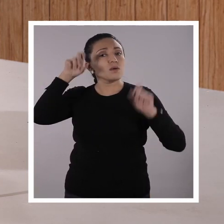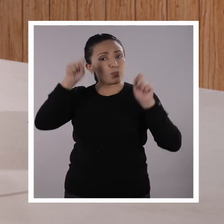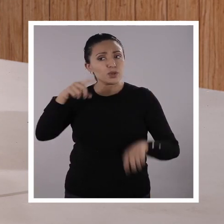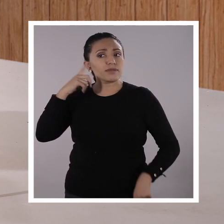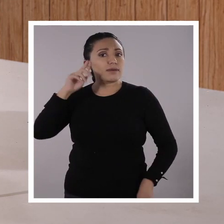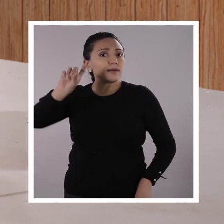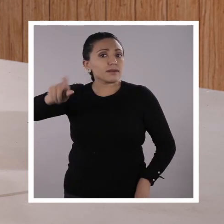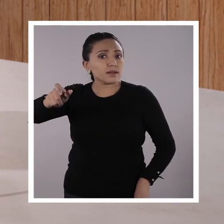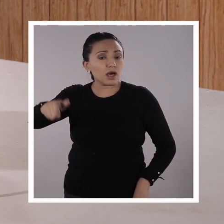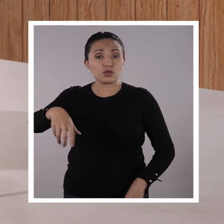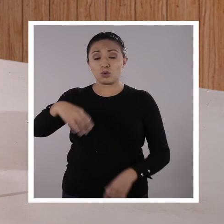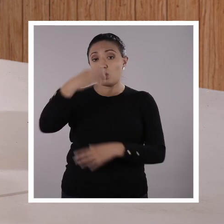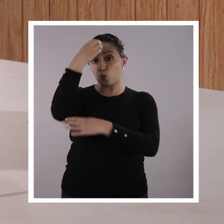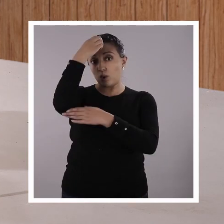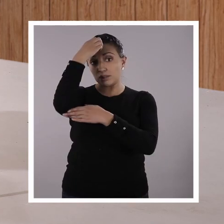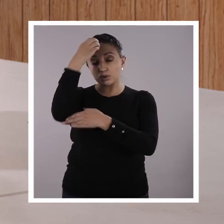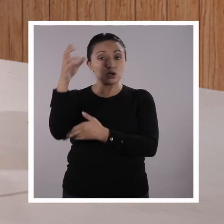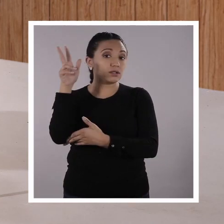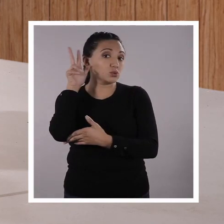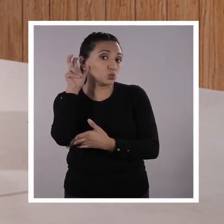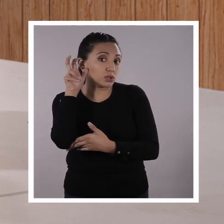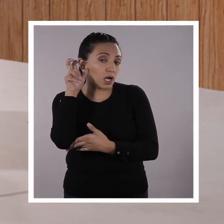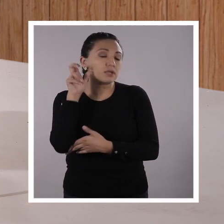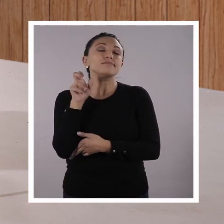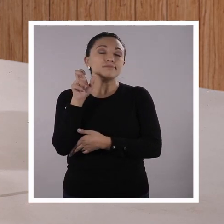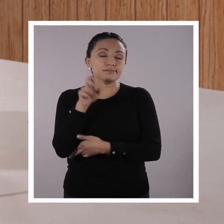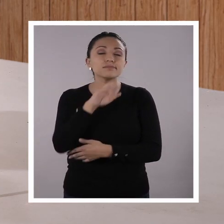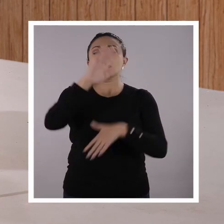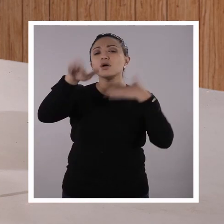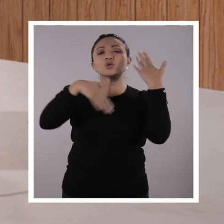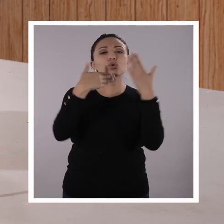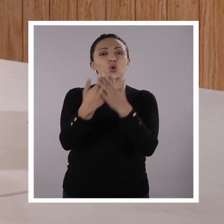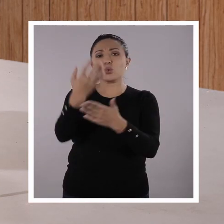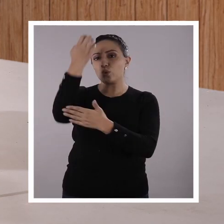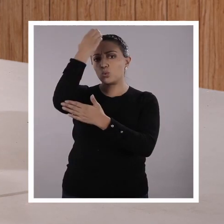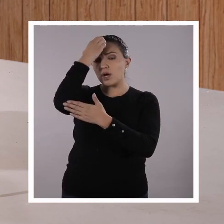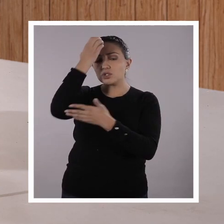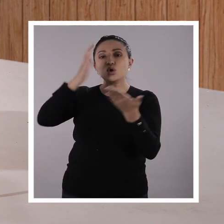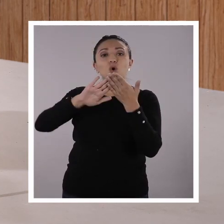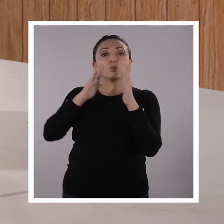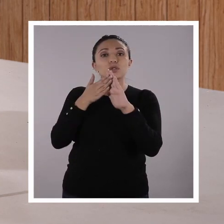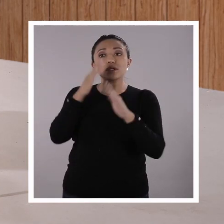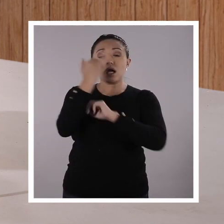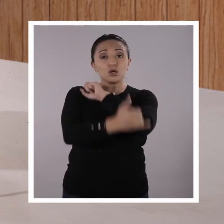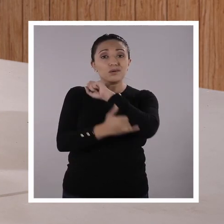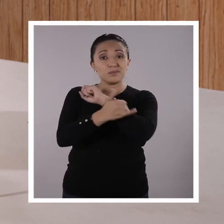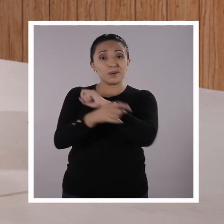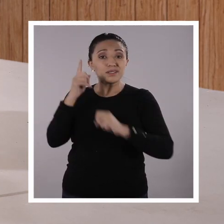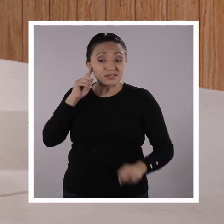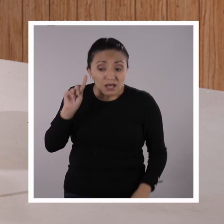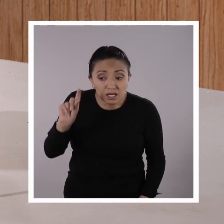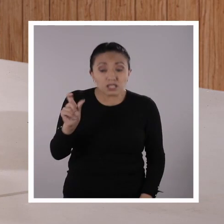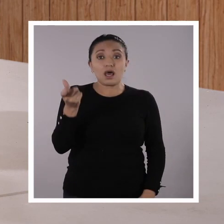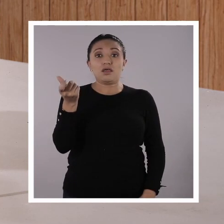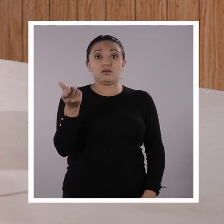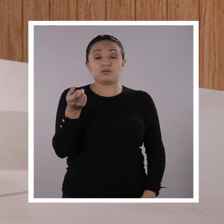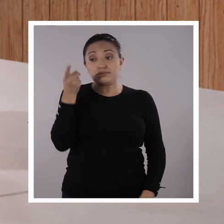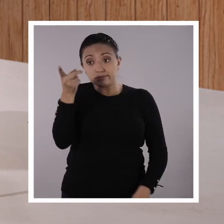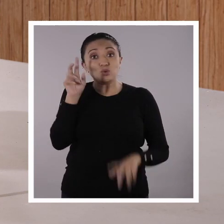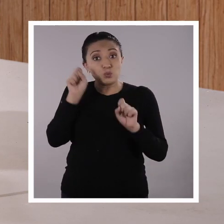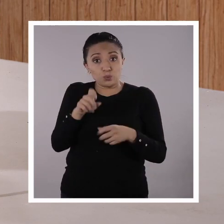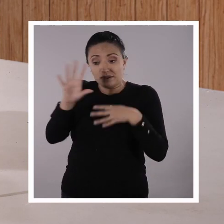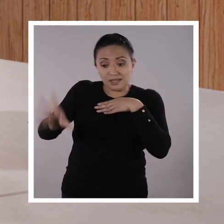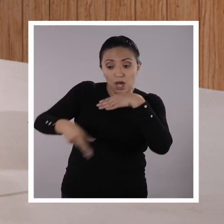Pueden escuchar Educa Radio en todos los medios comunitarios, populares, educativos del país. De ese modo, su